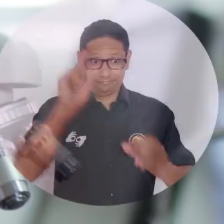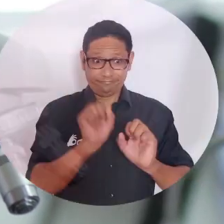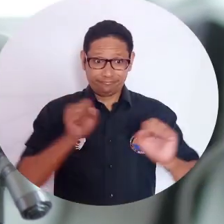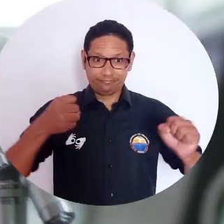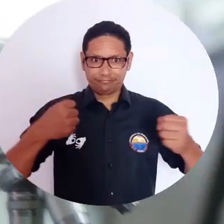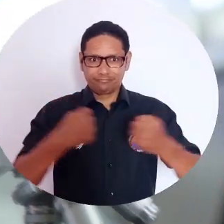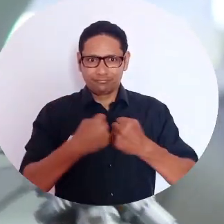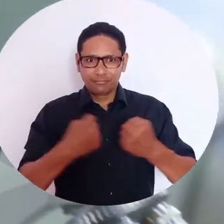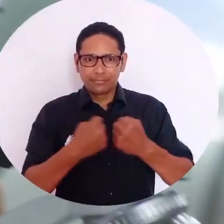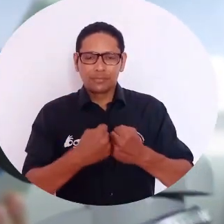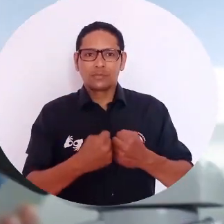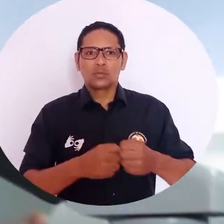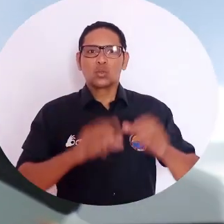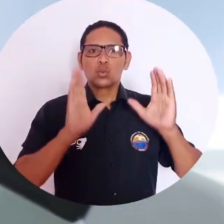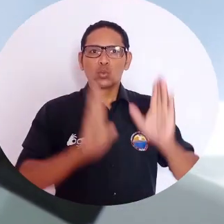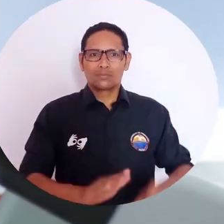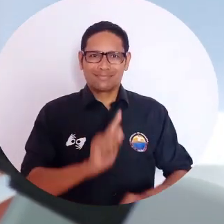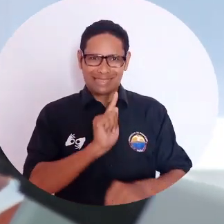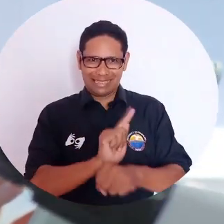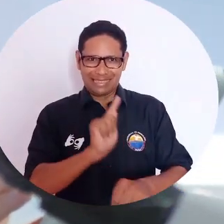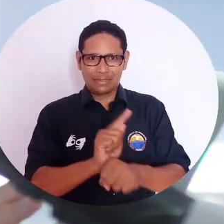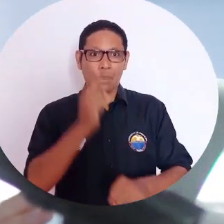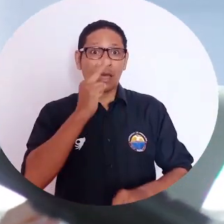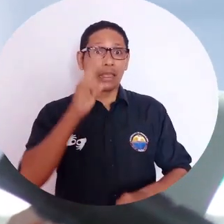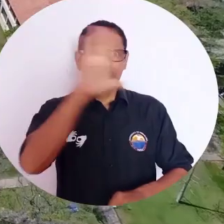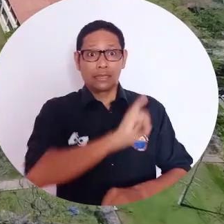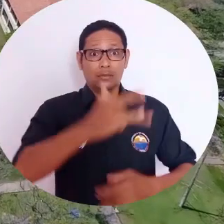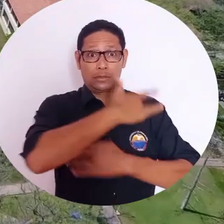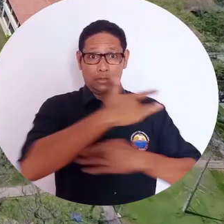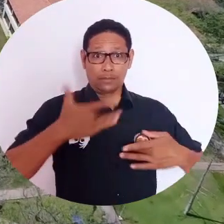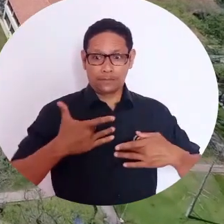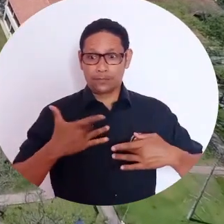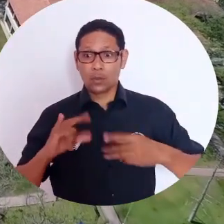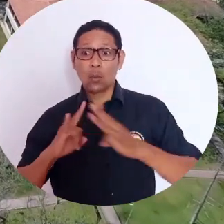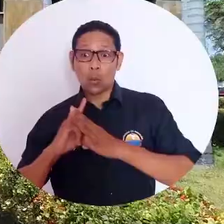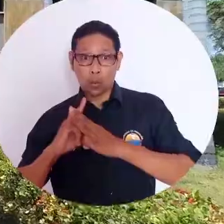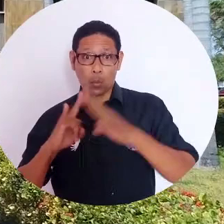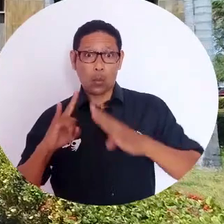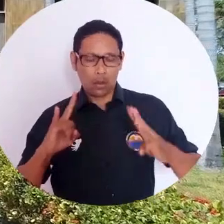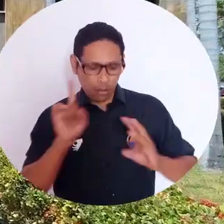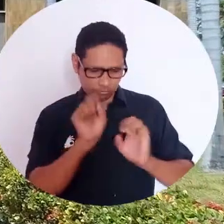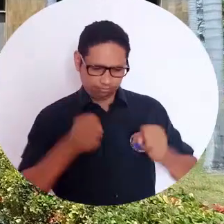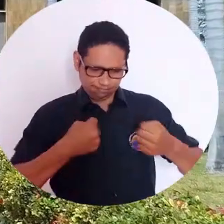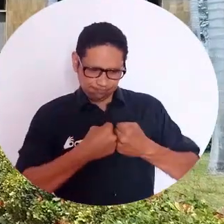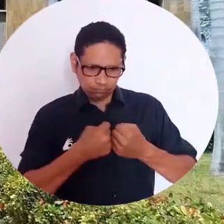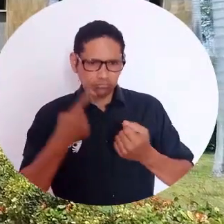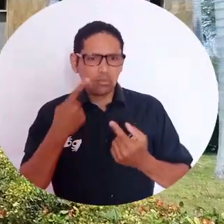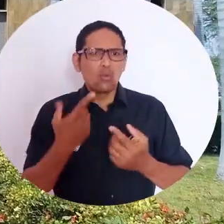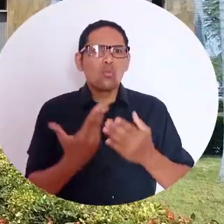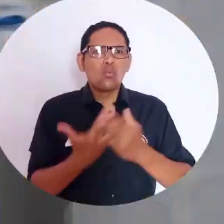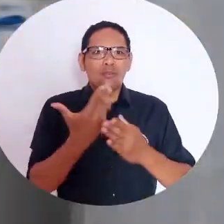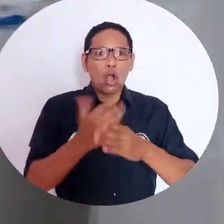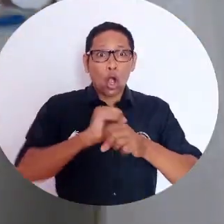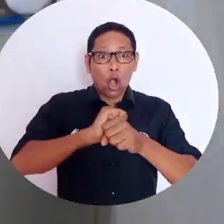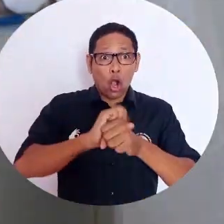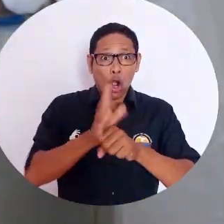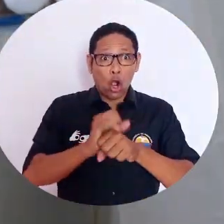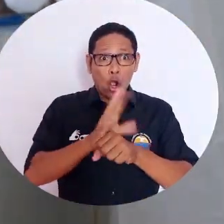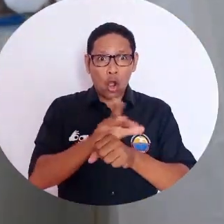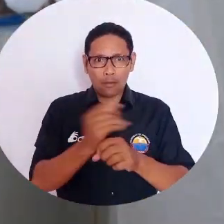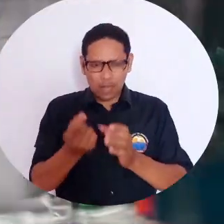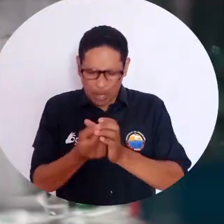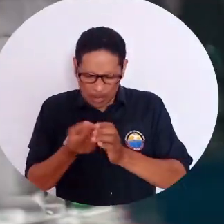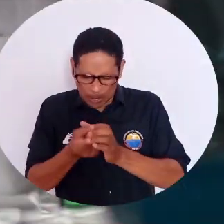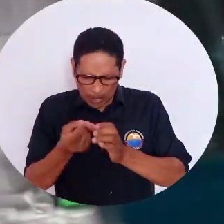Gracias al convenio firmado con el Instituto Nacional de Salud, la Universidad del Magdalena es una de las entidades en Colombia que investiga las nuevas